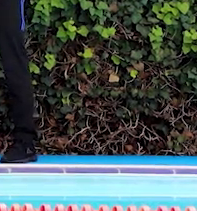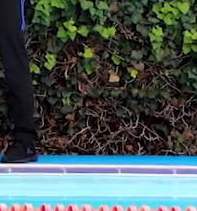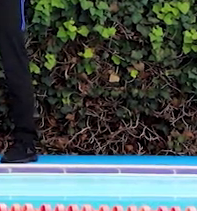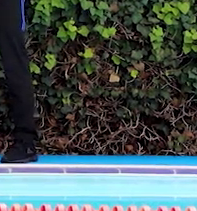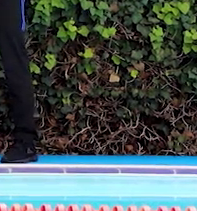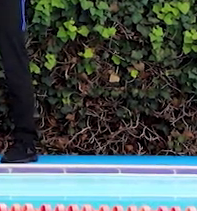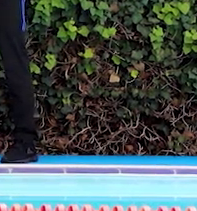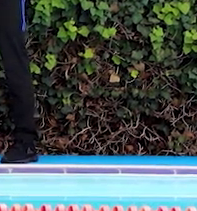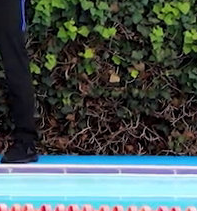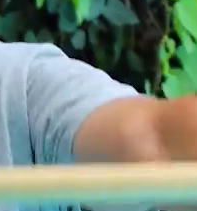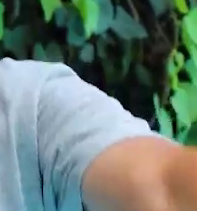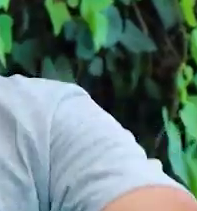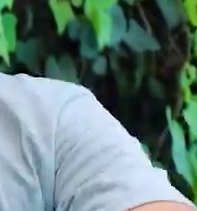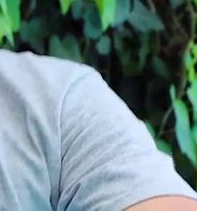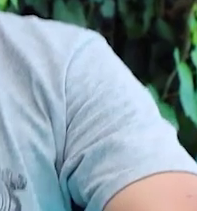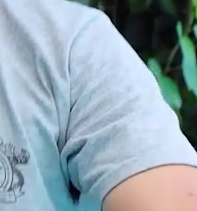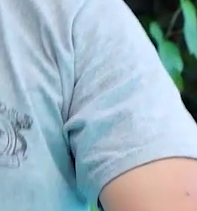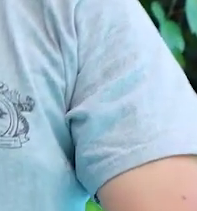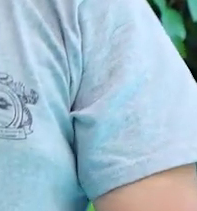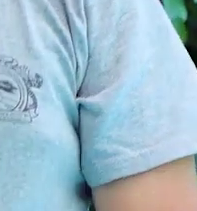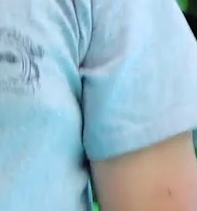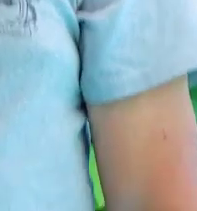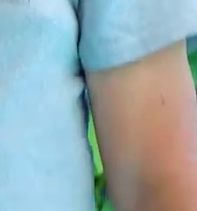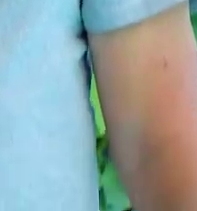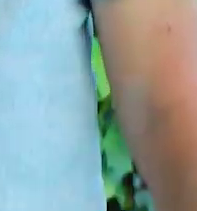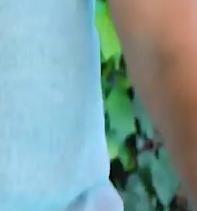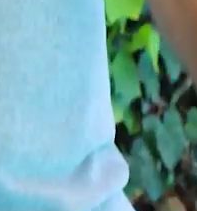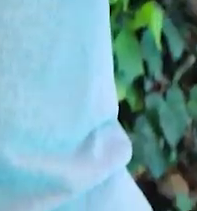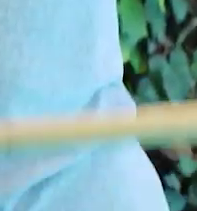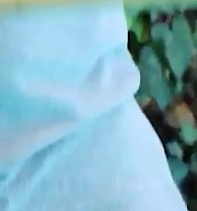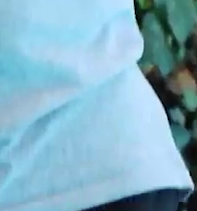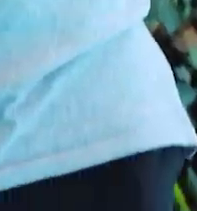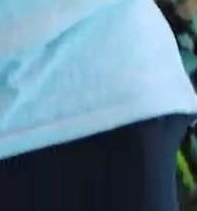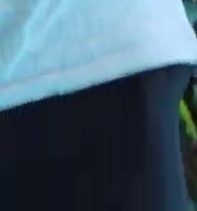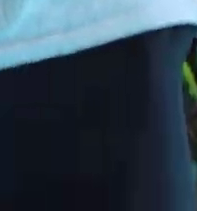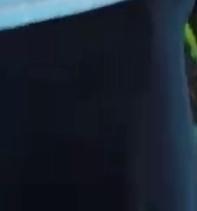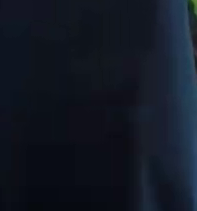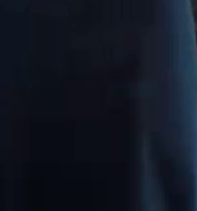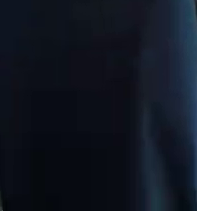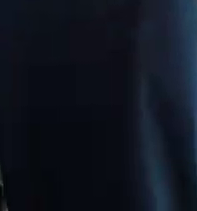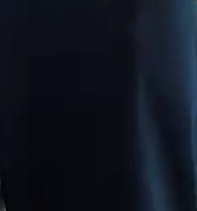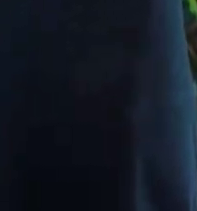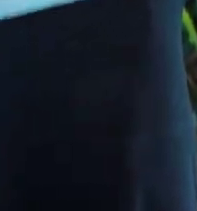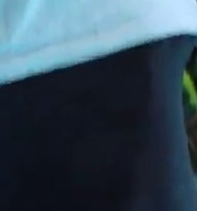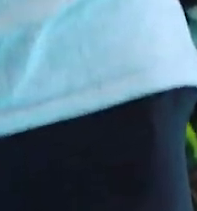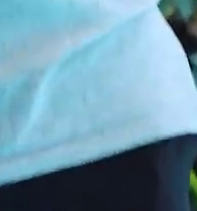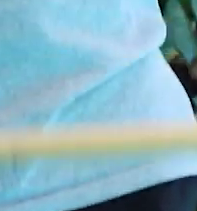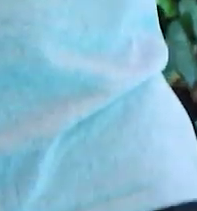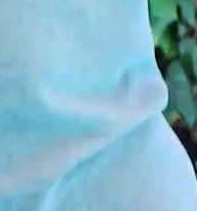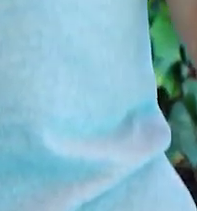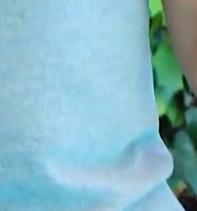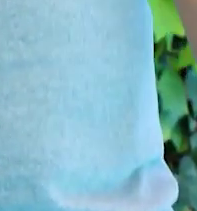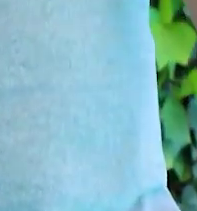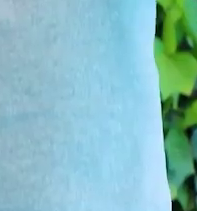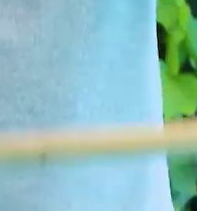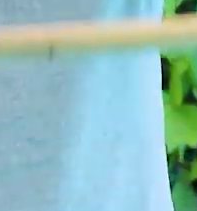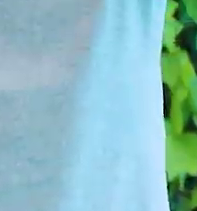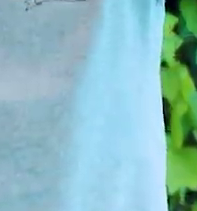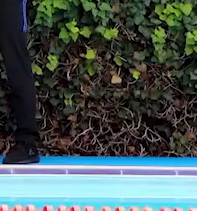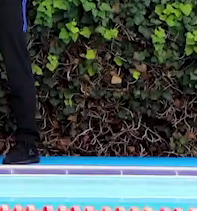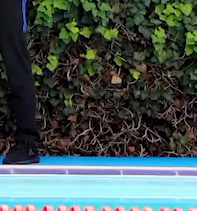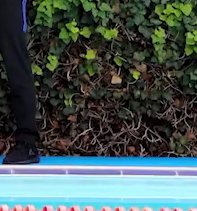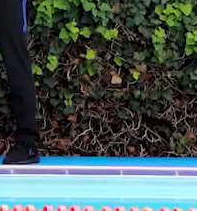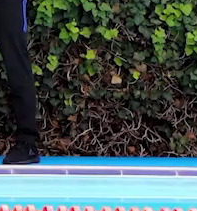Y vamos a hacer extensión a la altura